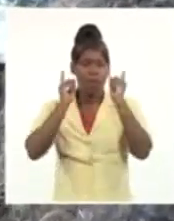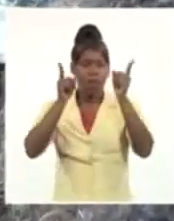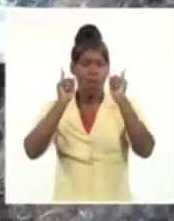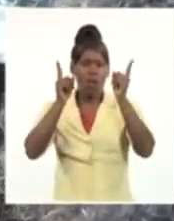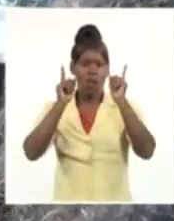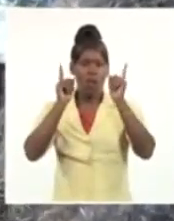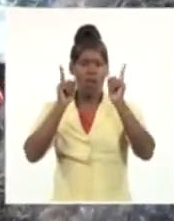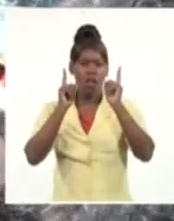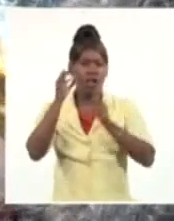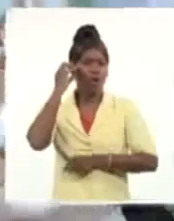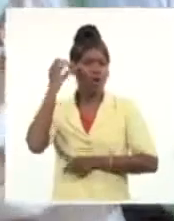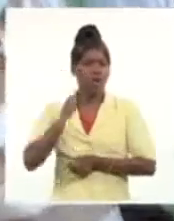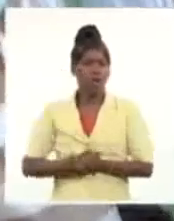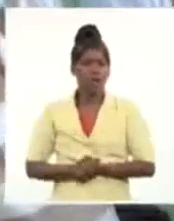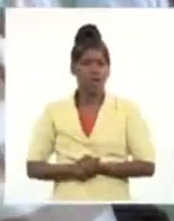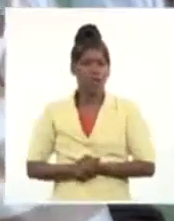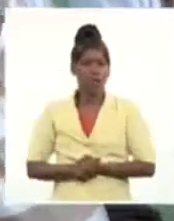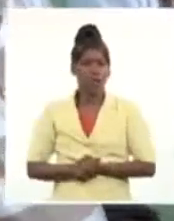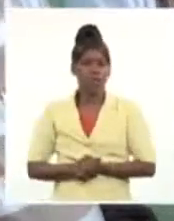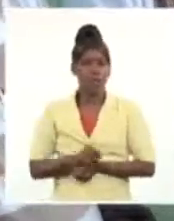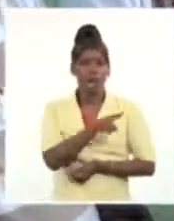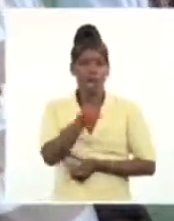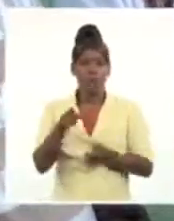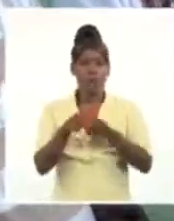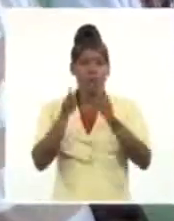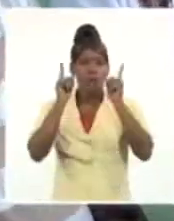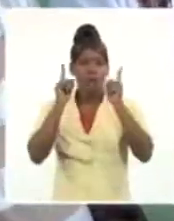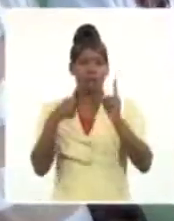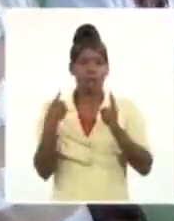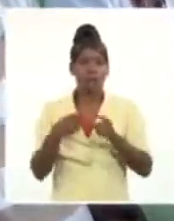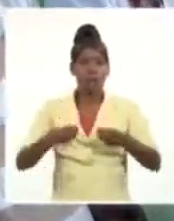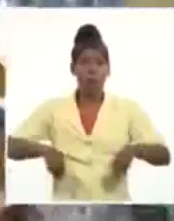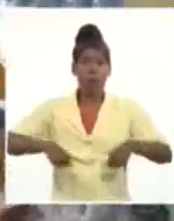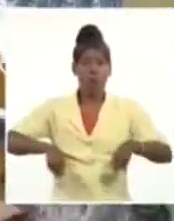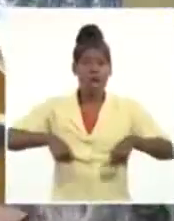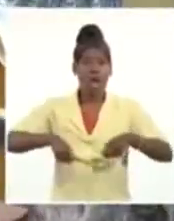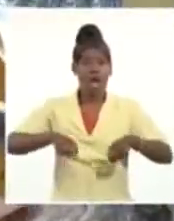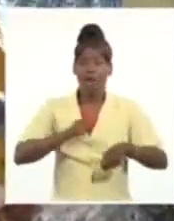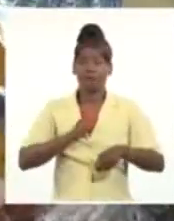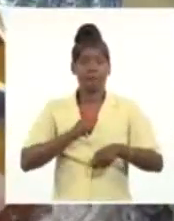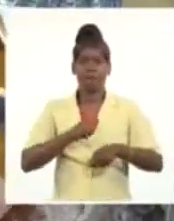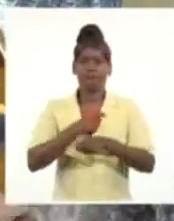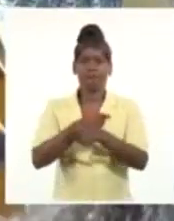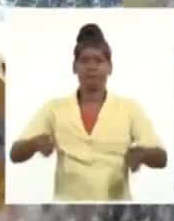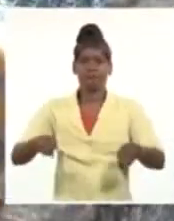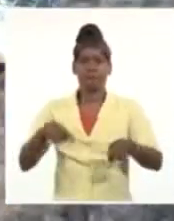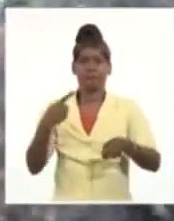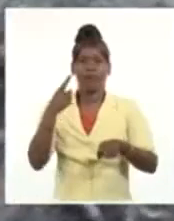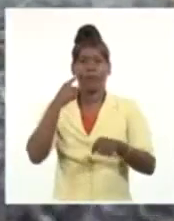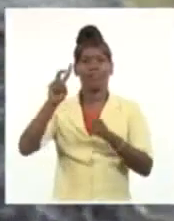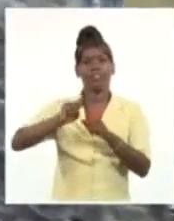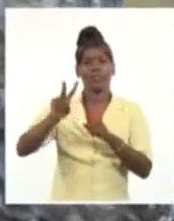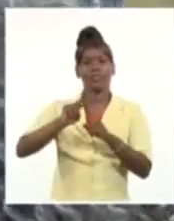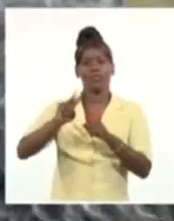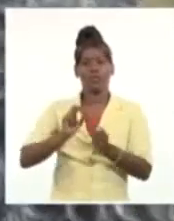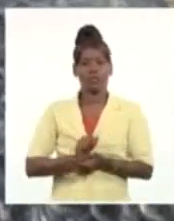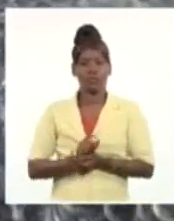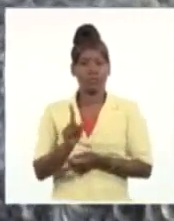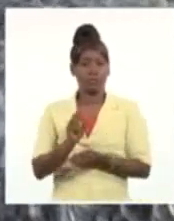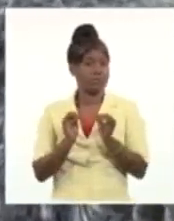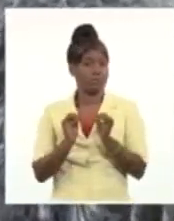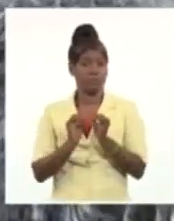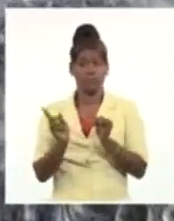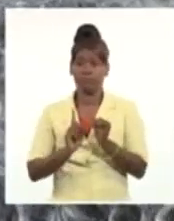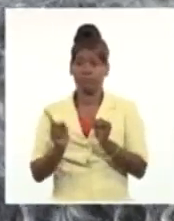Todo el mundo apurado para irse para la novela. Miren, los diputados sí rinden cuenta y han rendido cuenta a este